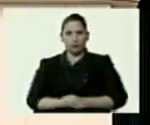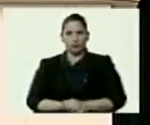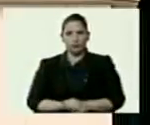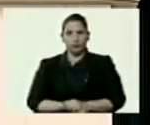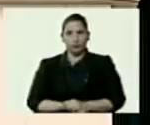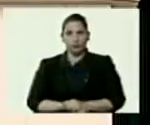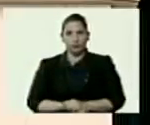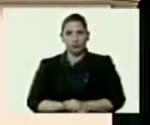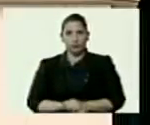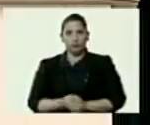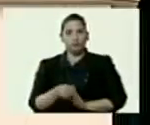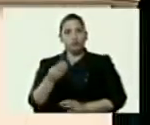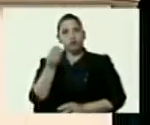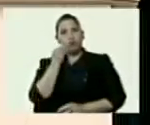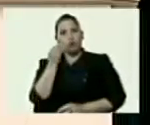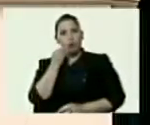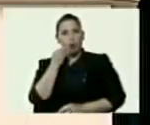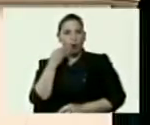Bobería.